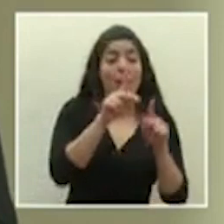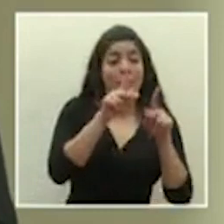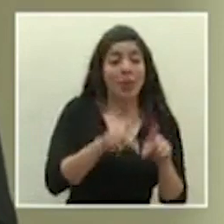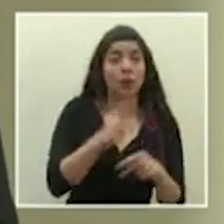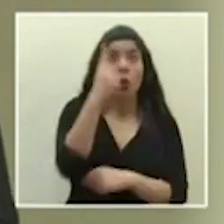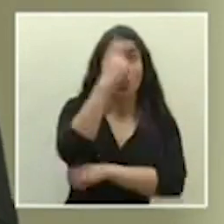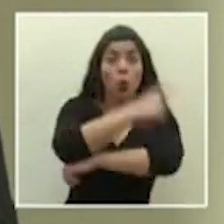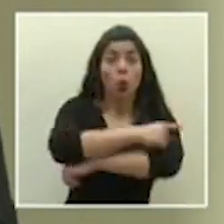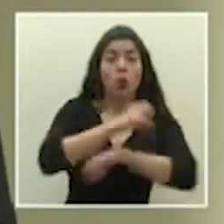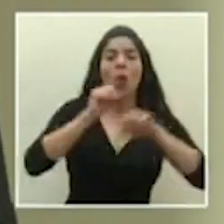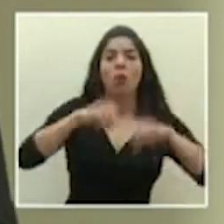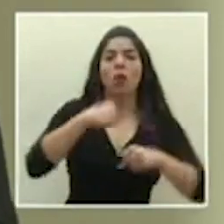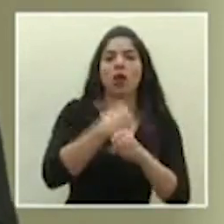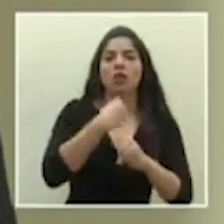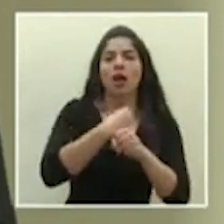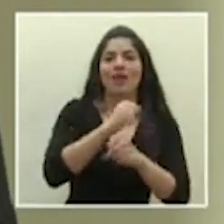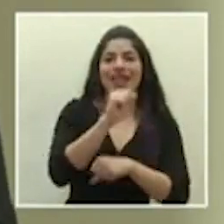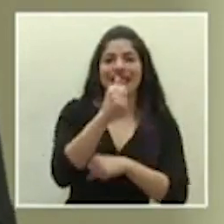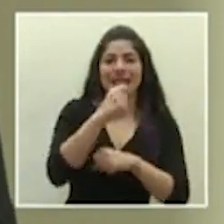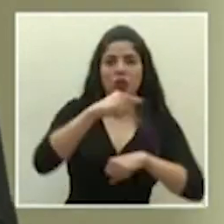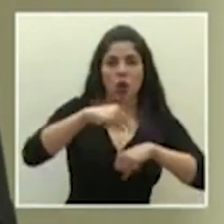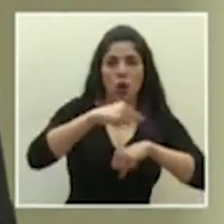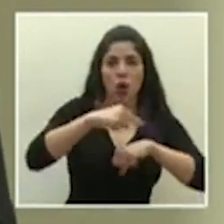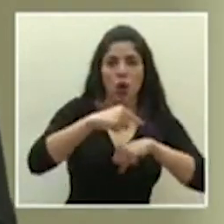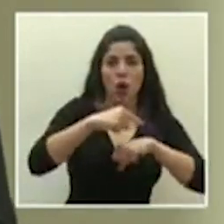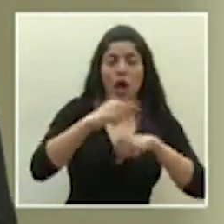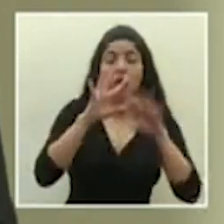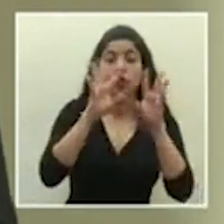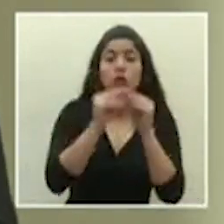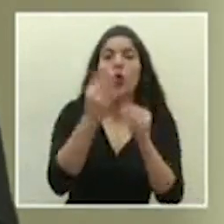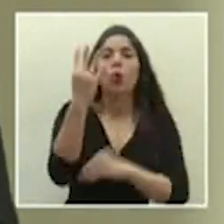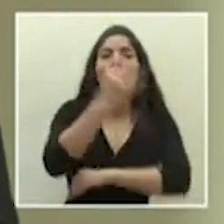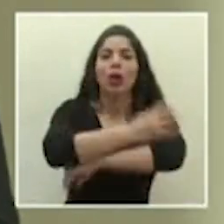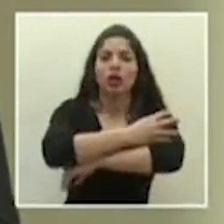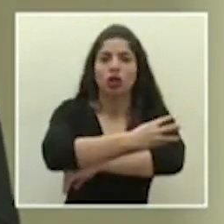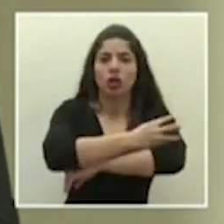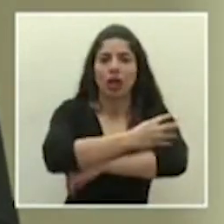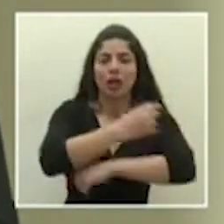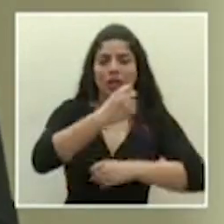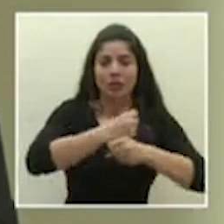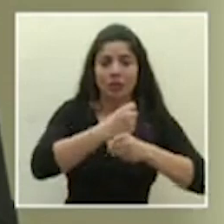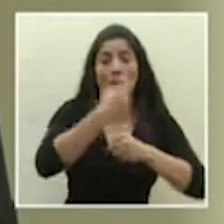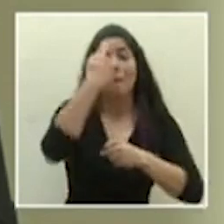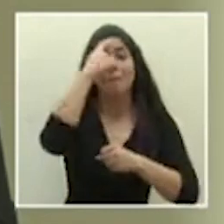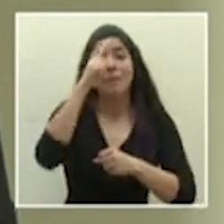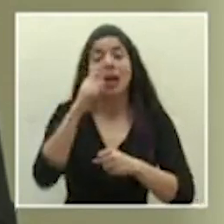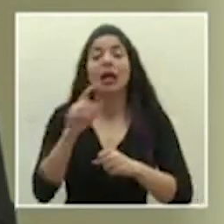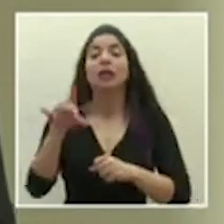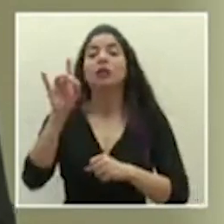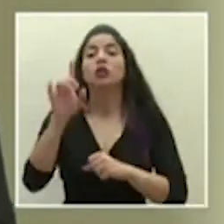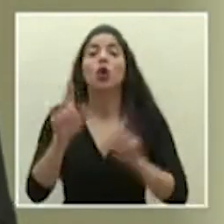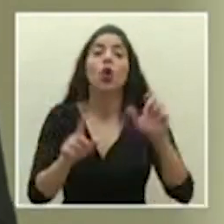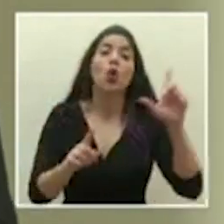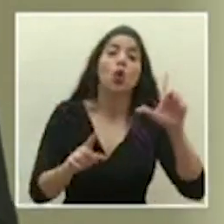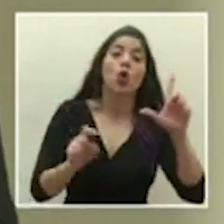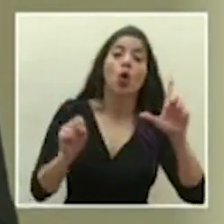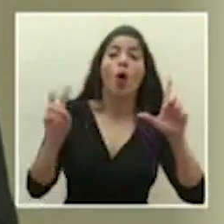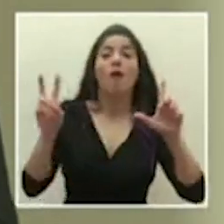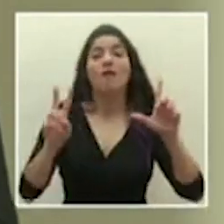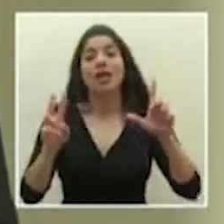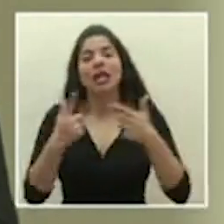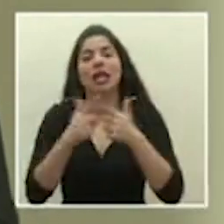diarias, 4 días por semana, con posibilidad de optar por lunes o viernes como día